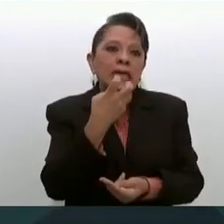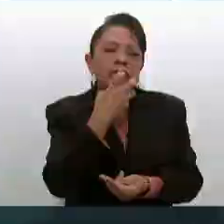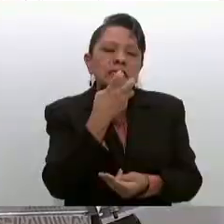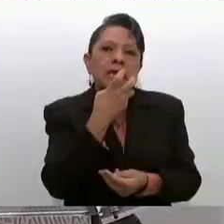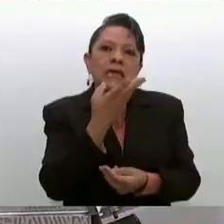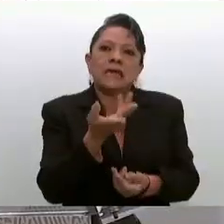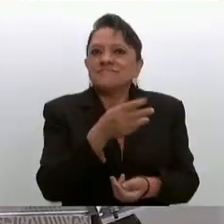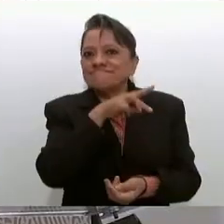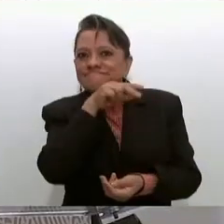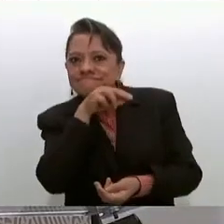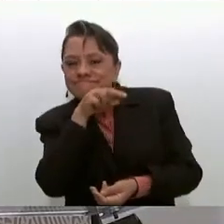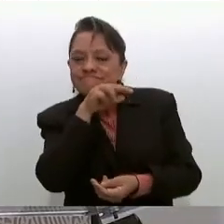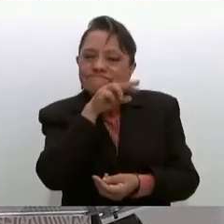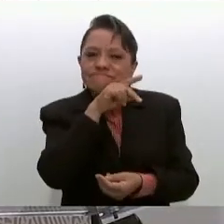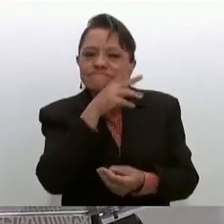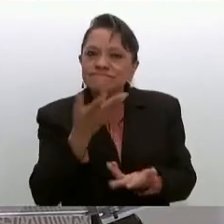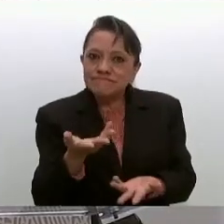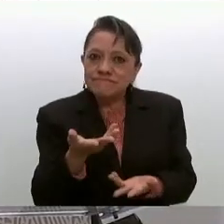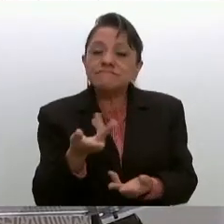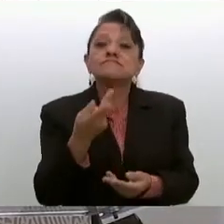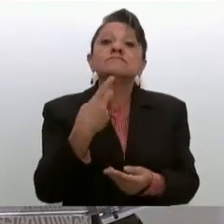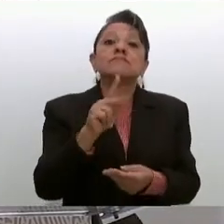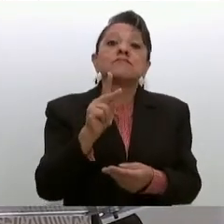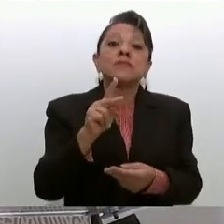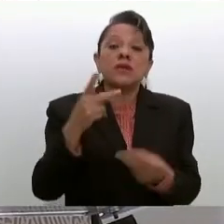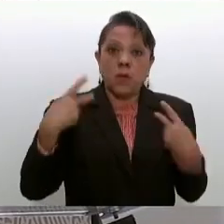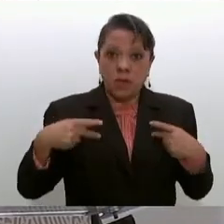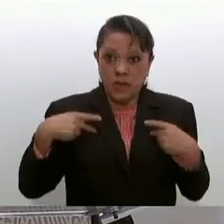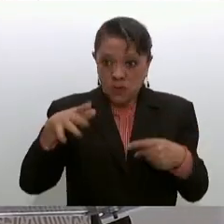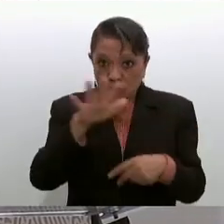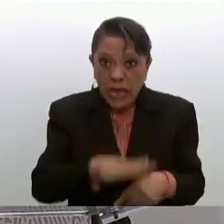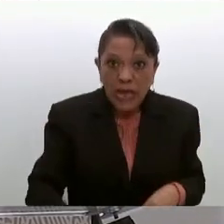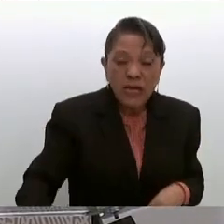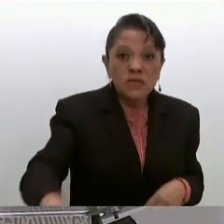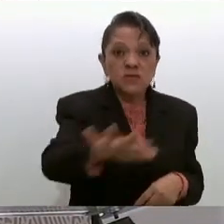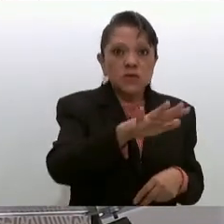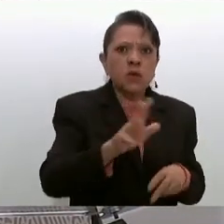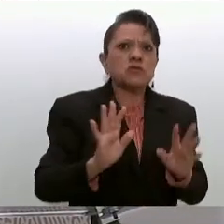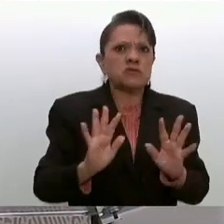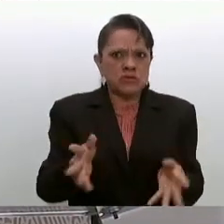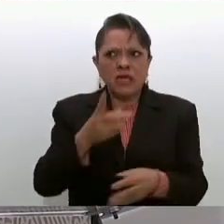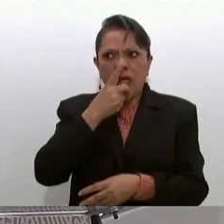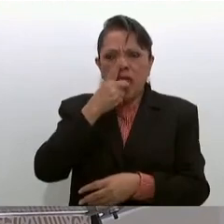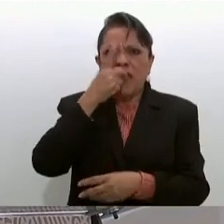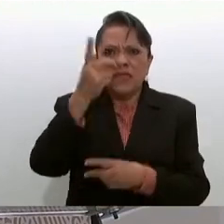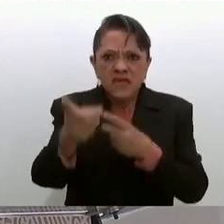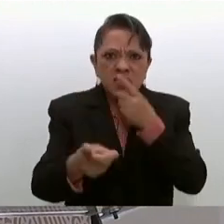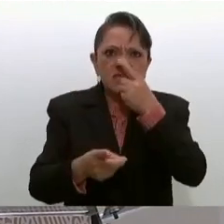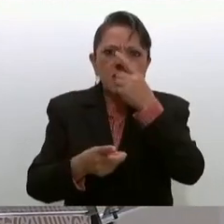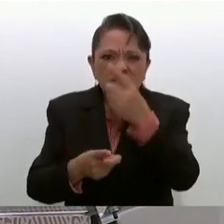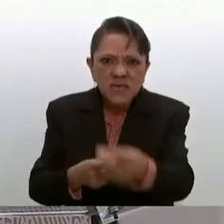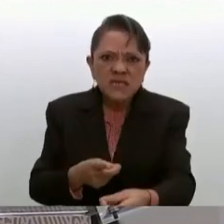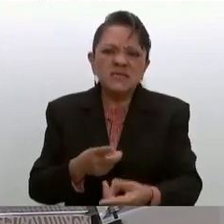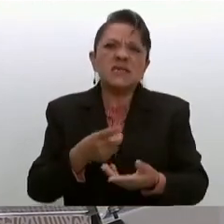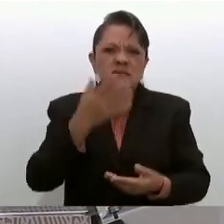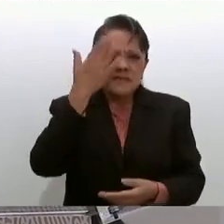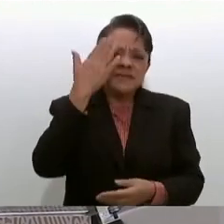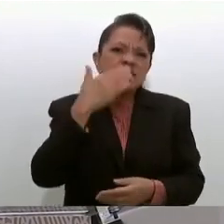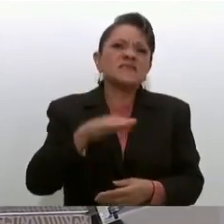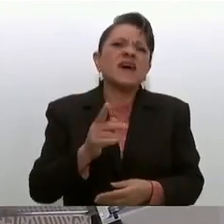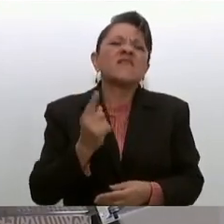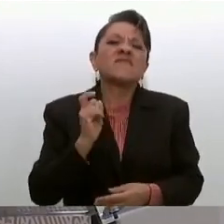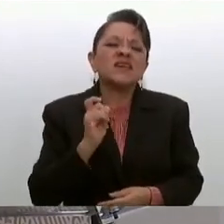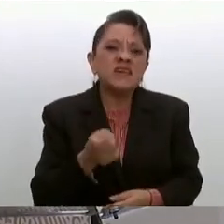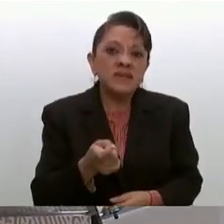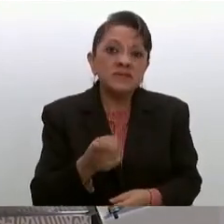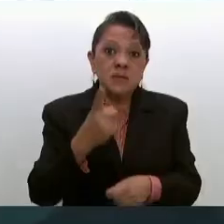de señalar. Pero la población estimo que le ha dicho y le ha mandado contar con qué. Primero,